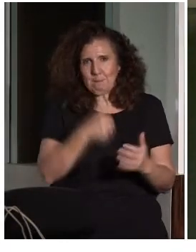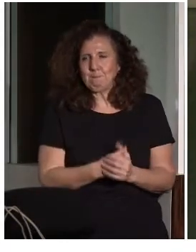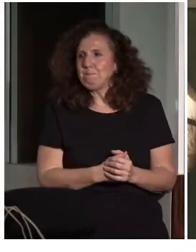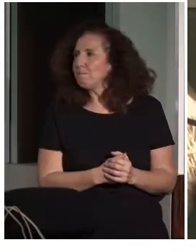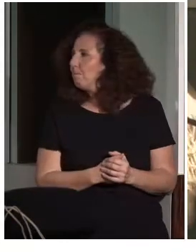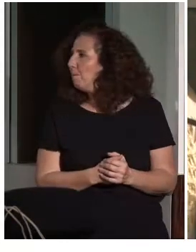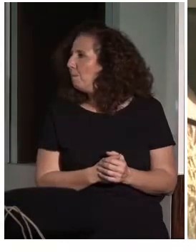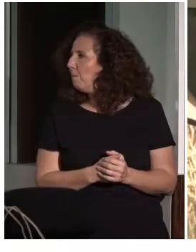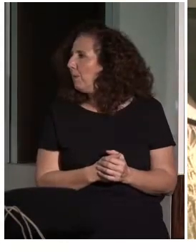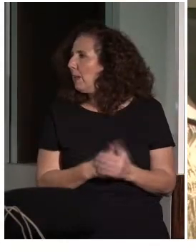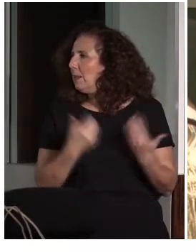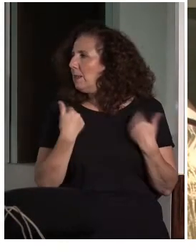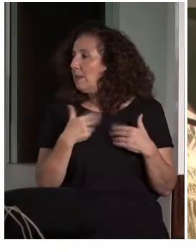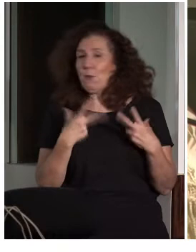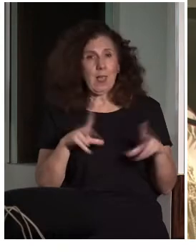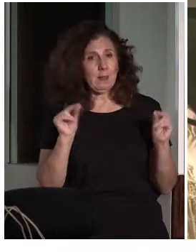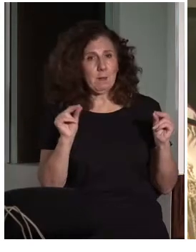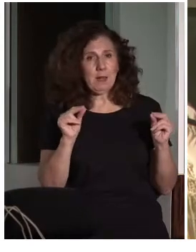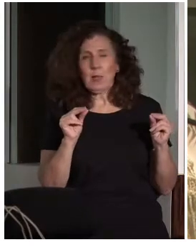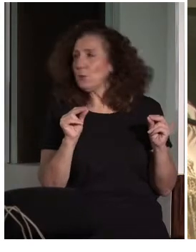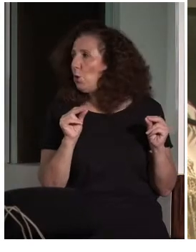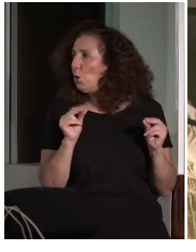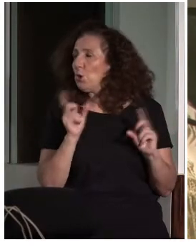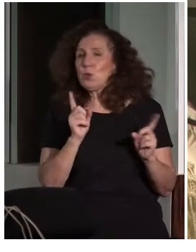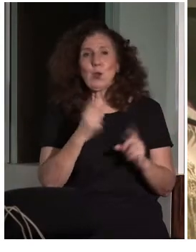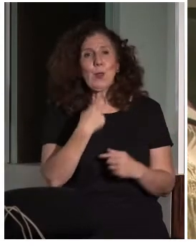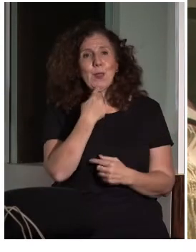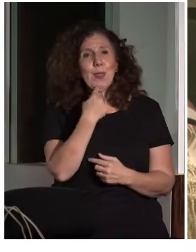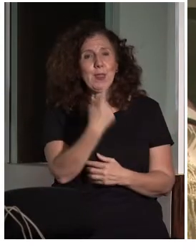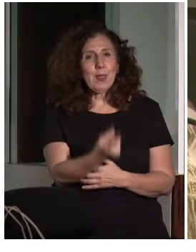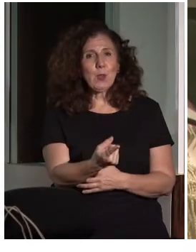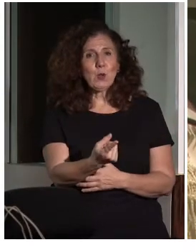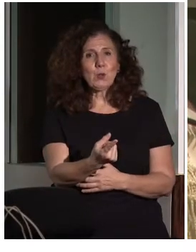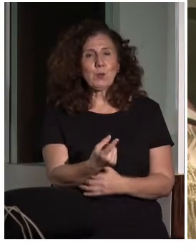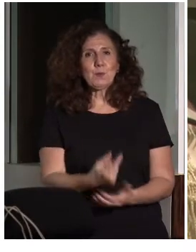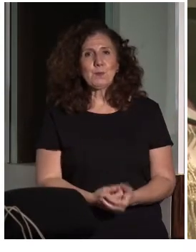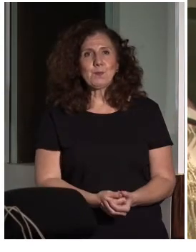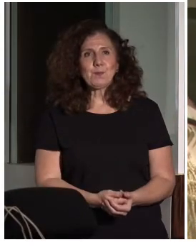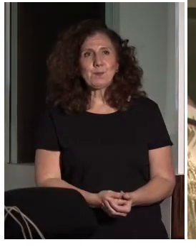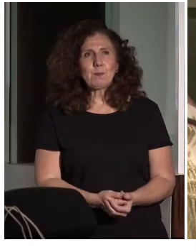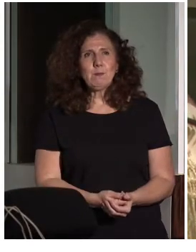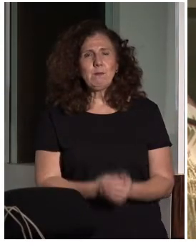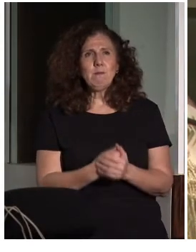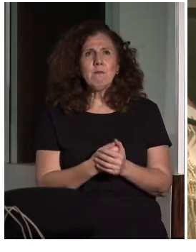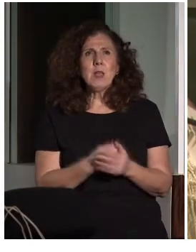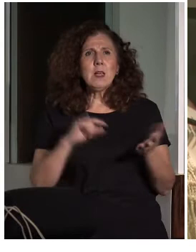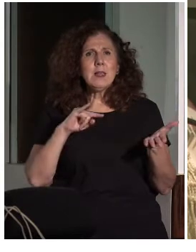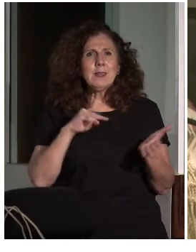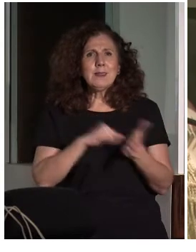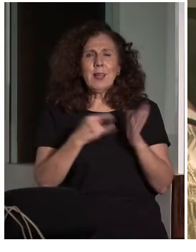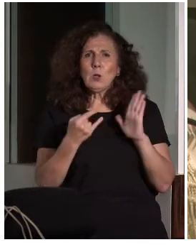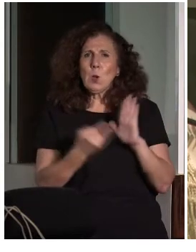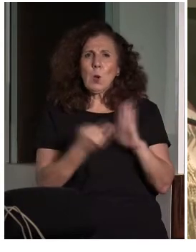Voy a ir terminando también rápidamente, deciros que los temas de la tecnología, de la realidad